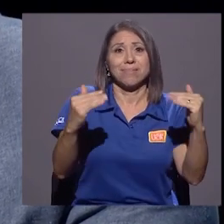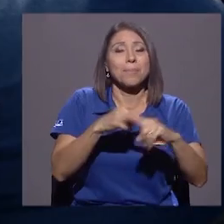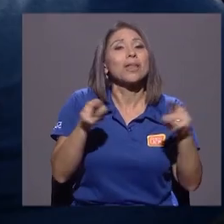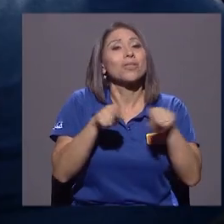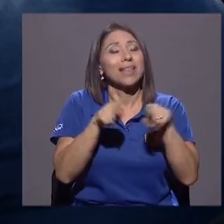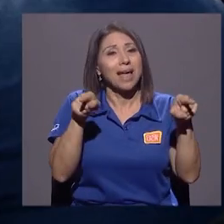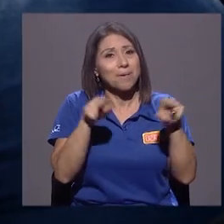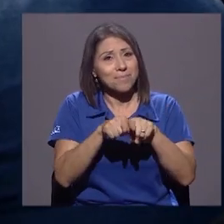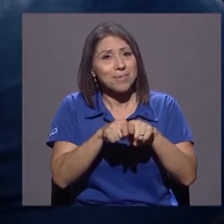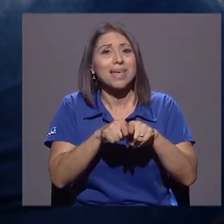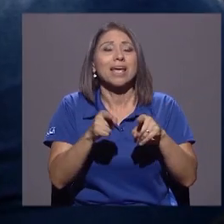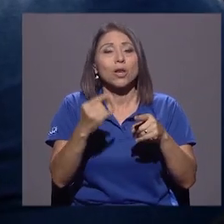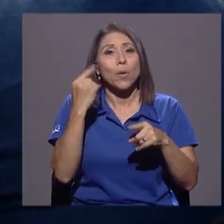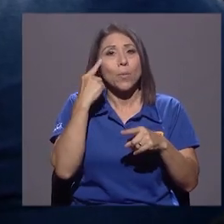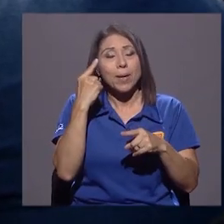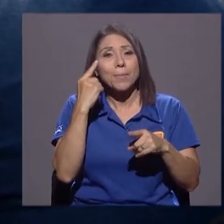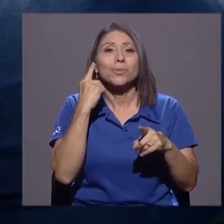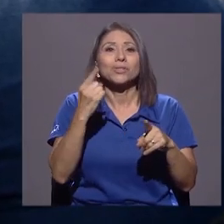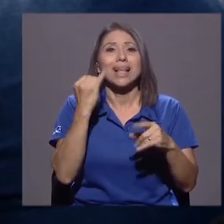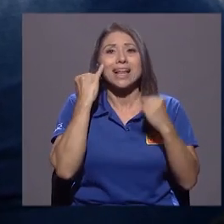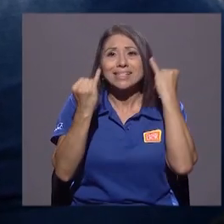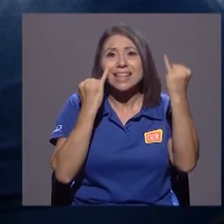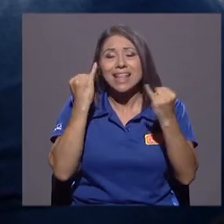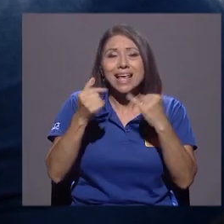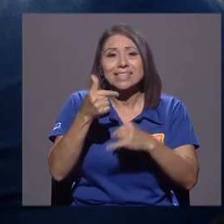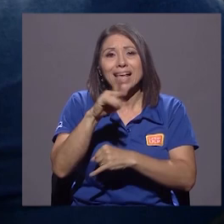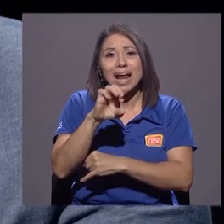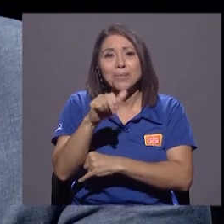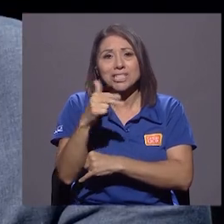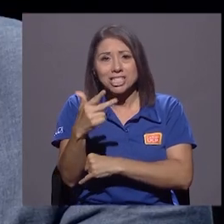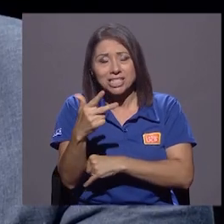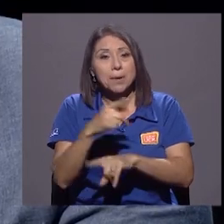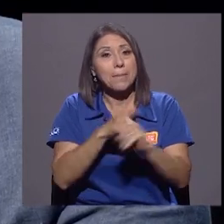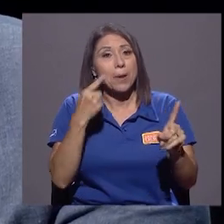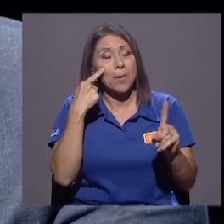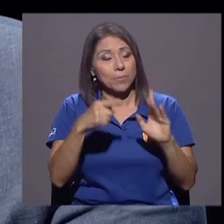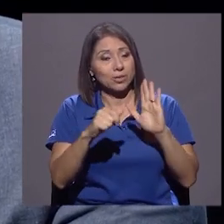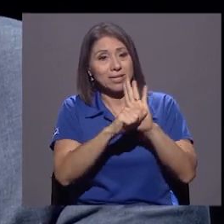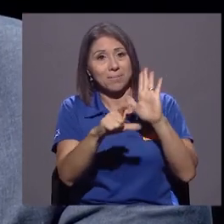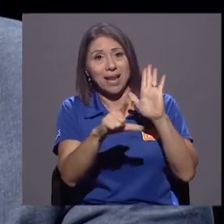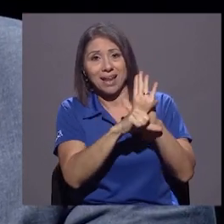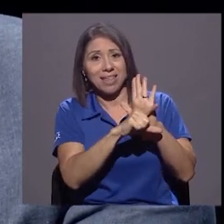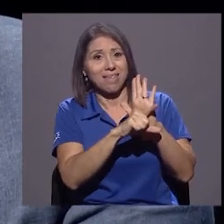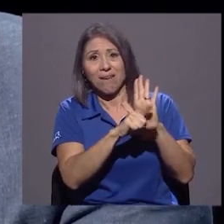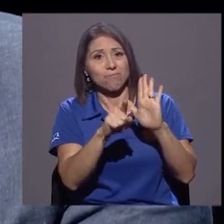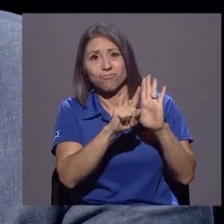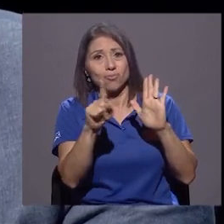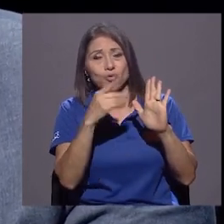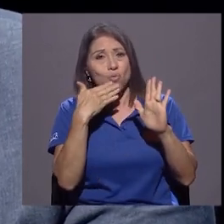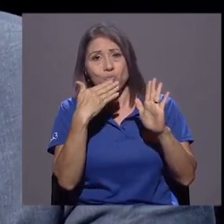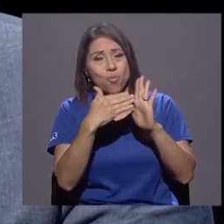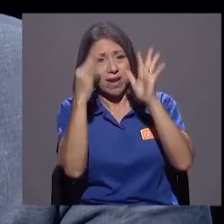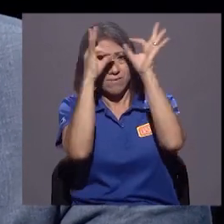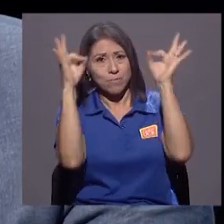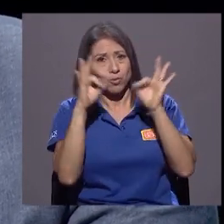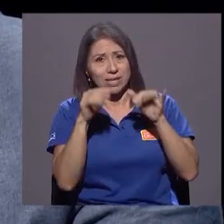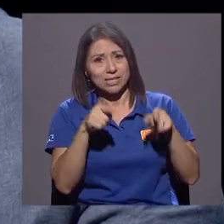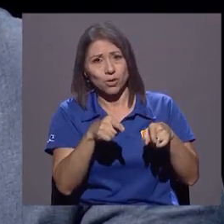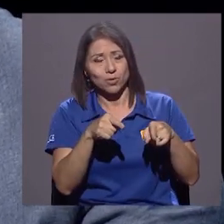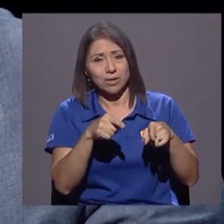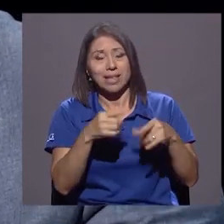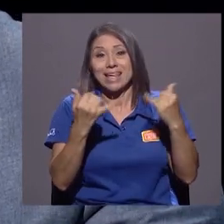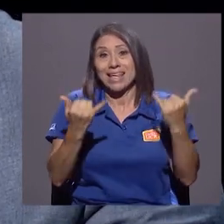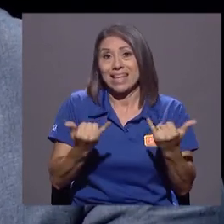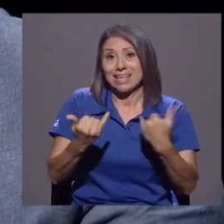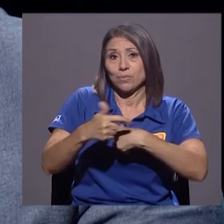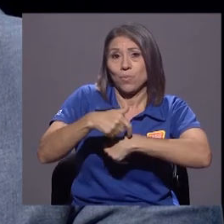ideológicas de Gramsci. Si nos vamos a Asamblea Legislativa, nos encontramos en una asamblea que no ha tenido buena reputación y que en este caso específico